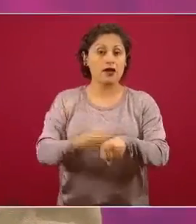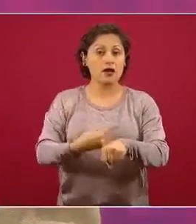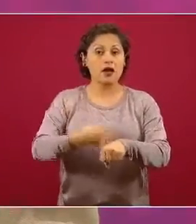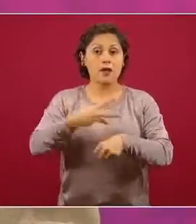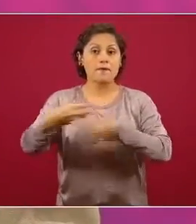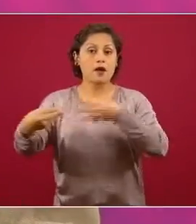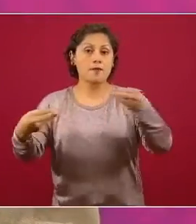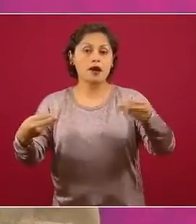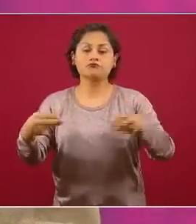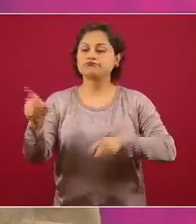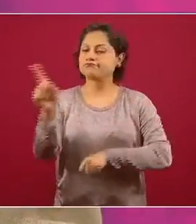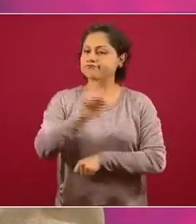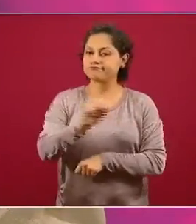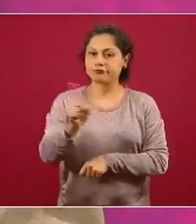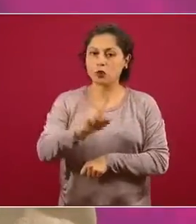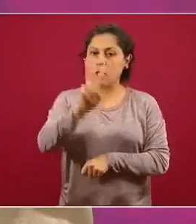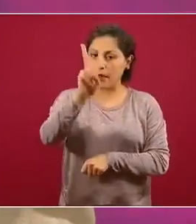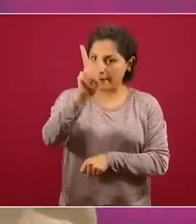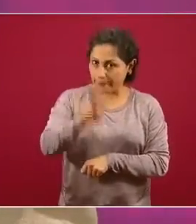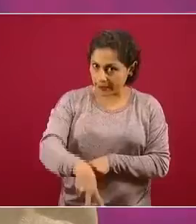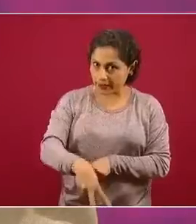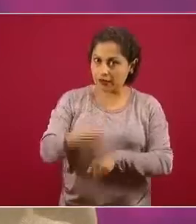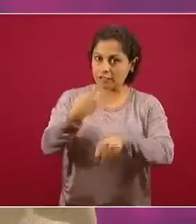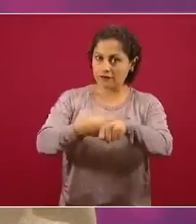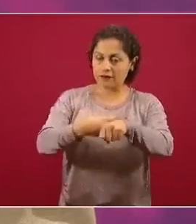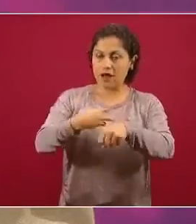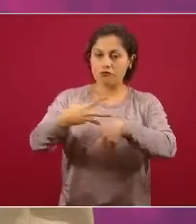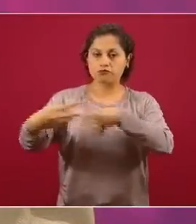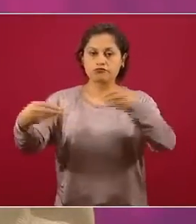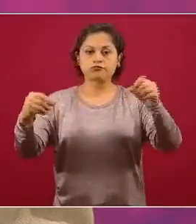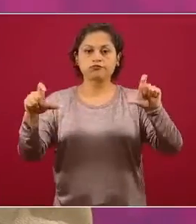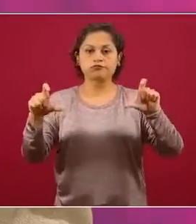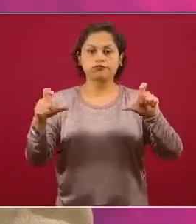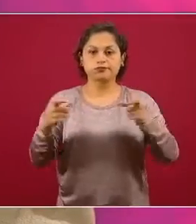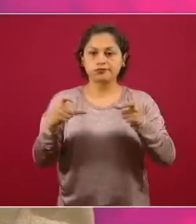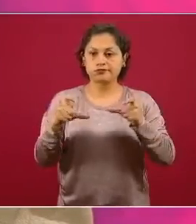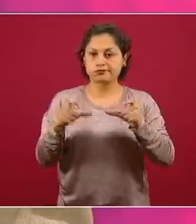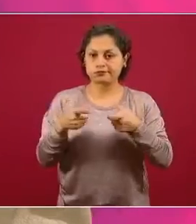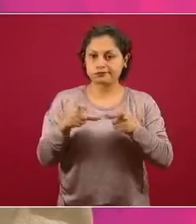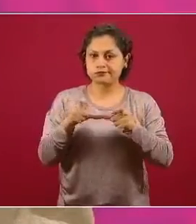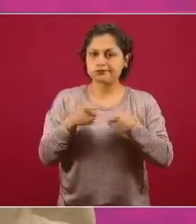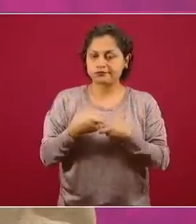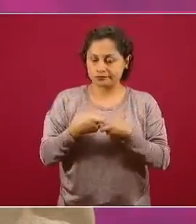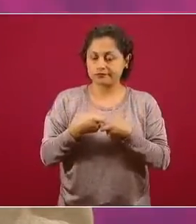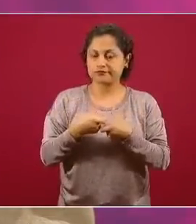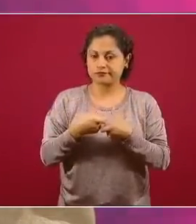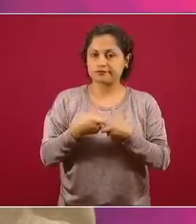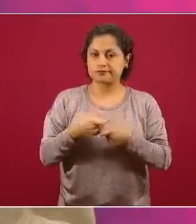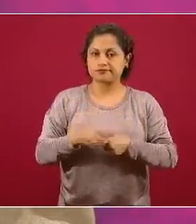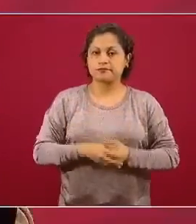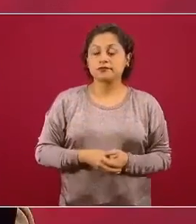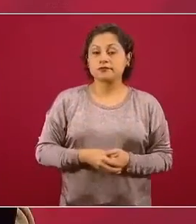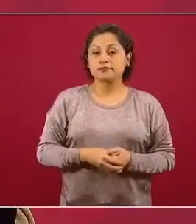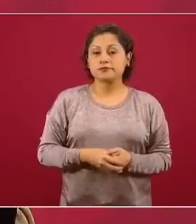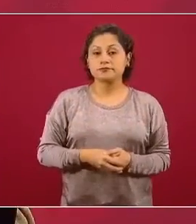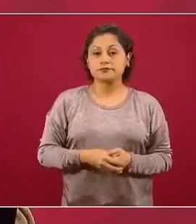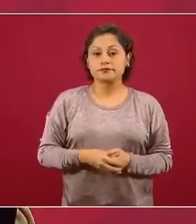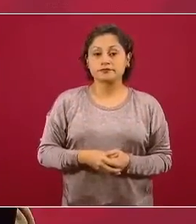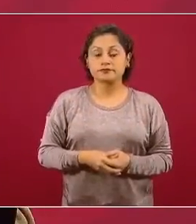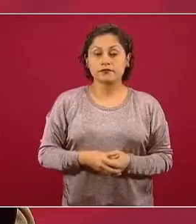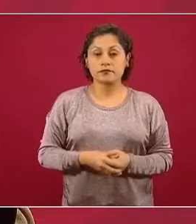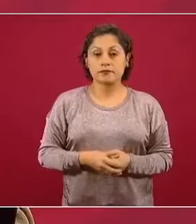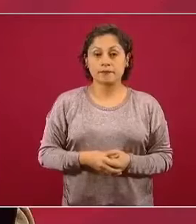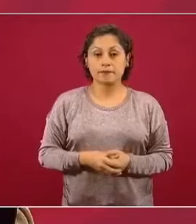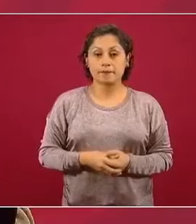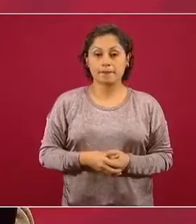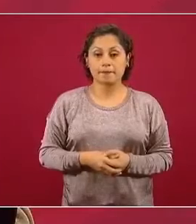está desacelerando. Pero dejamos muy en claro, como lo hemos alertado una y otra y otra vez, en todo